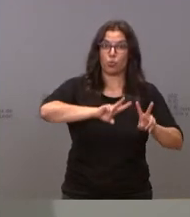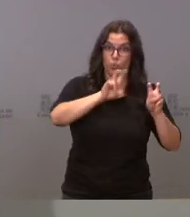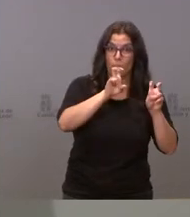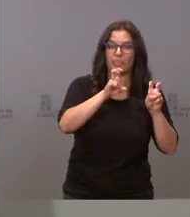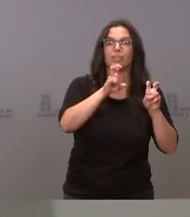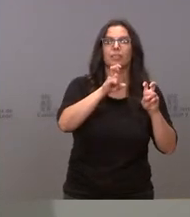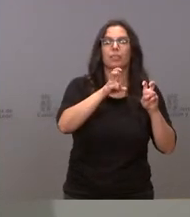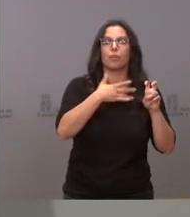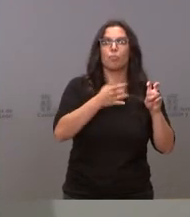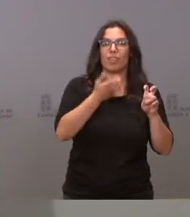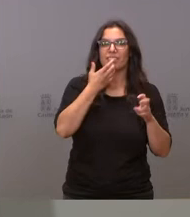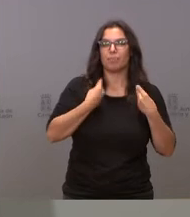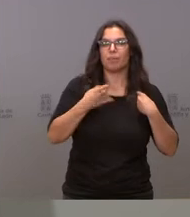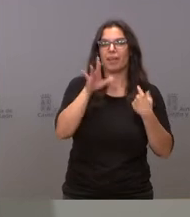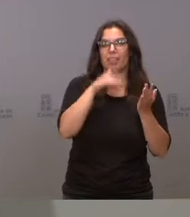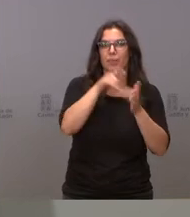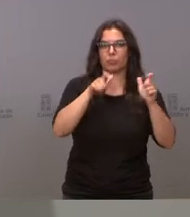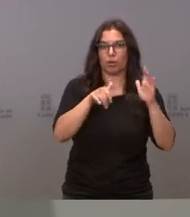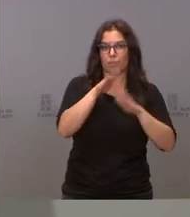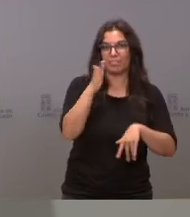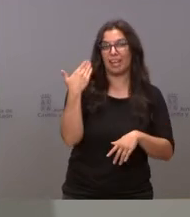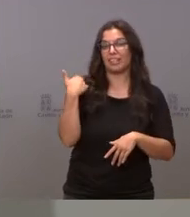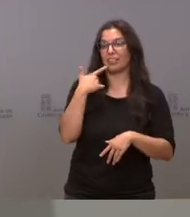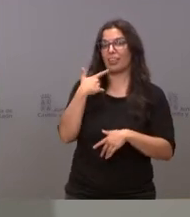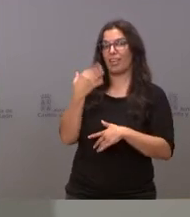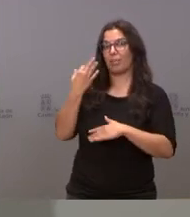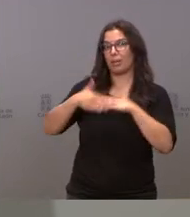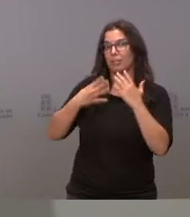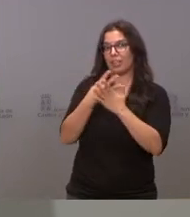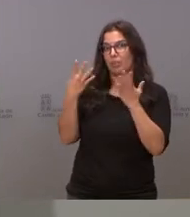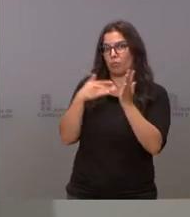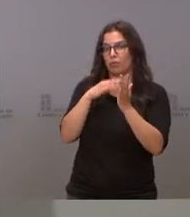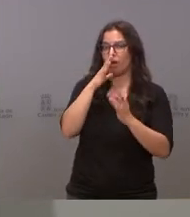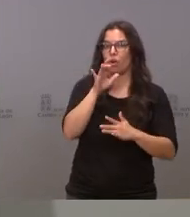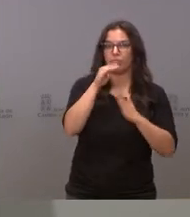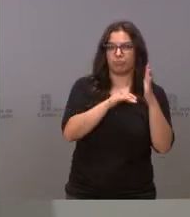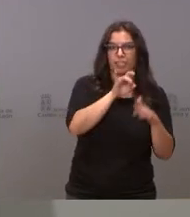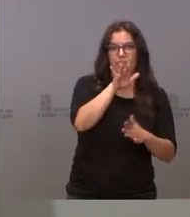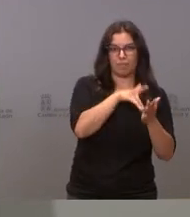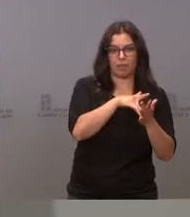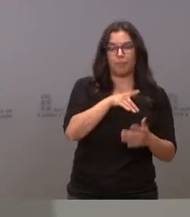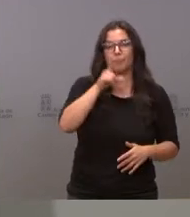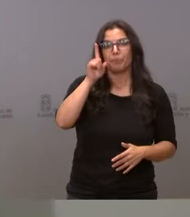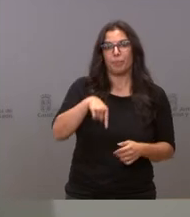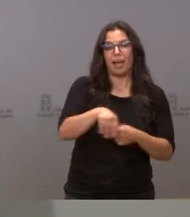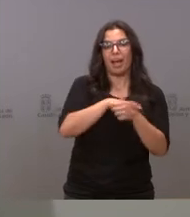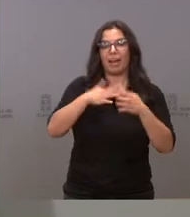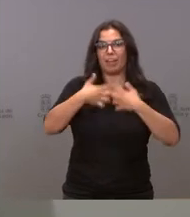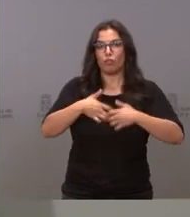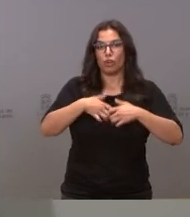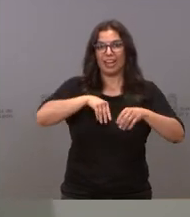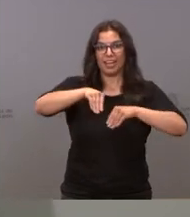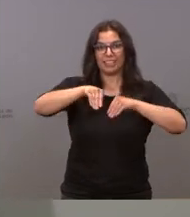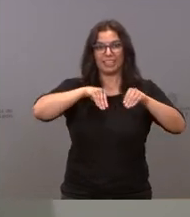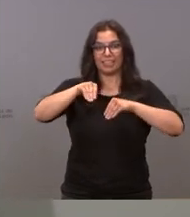municipios de 15.000 habitantes. Antes la cifra eran 19.000. Se eliminan las áreas funcionales estratégicas